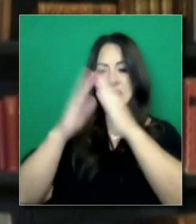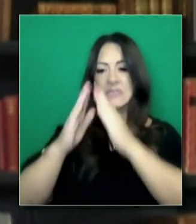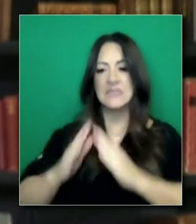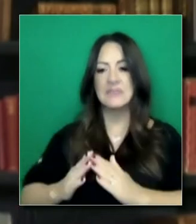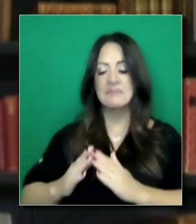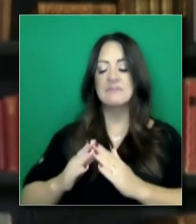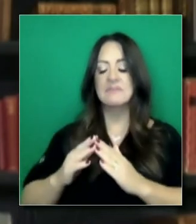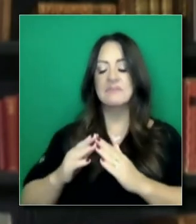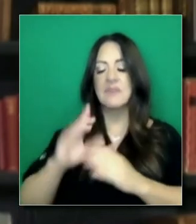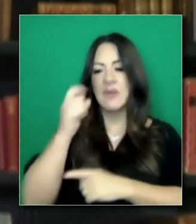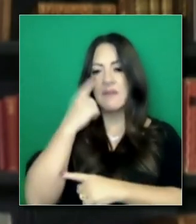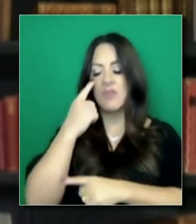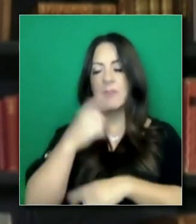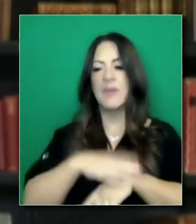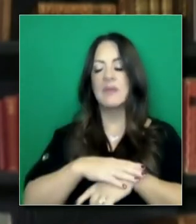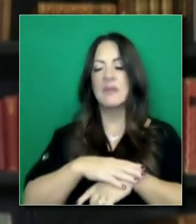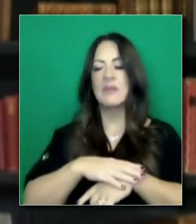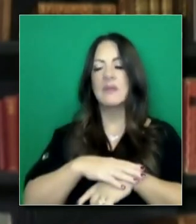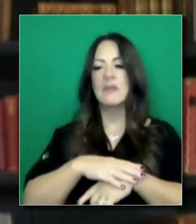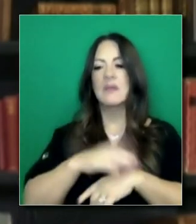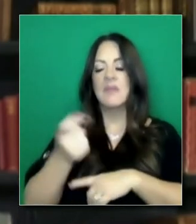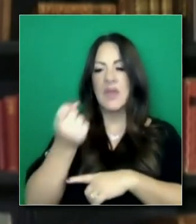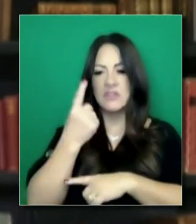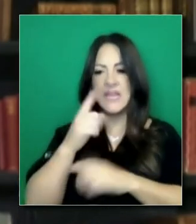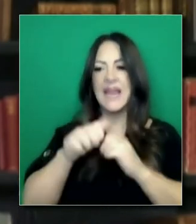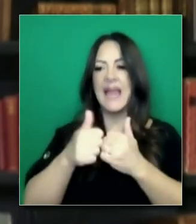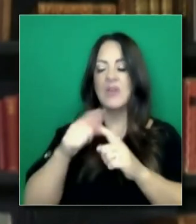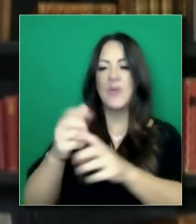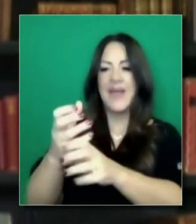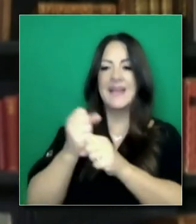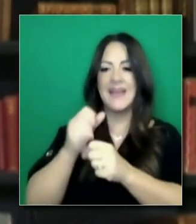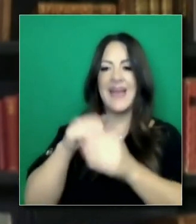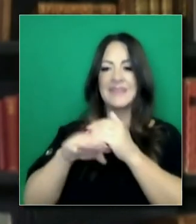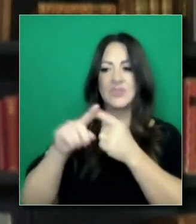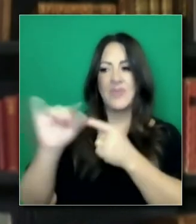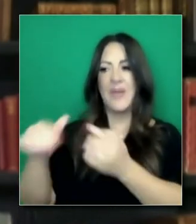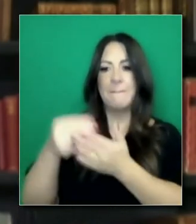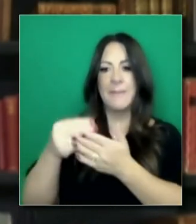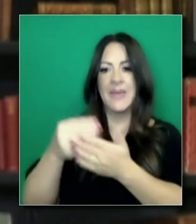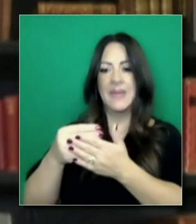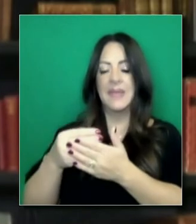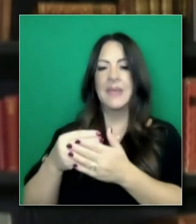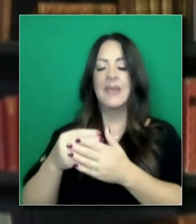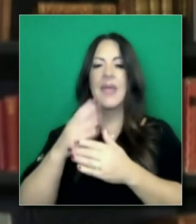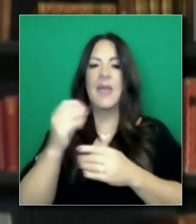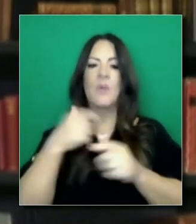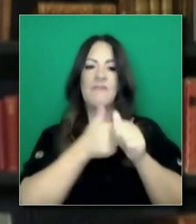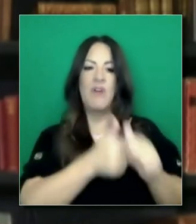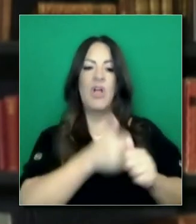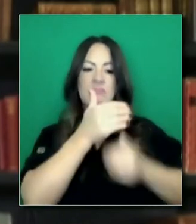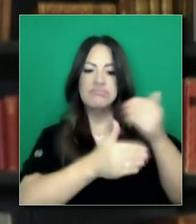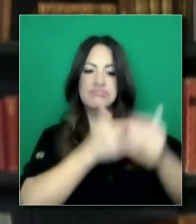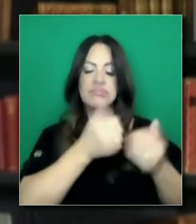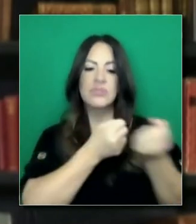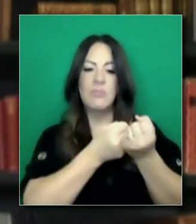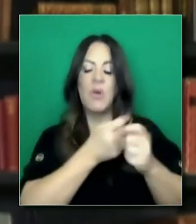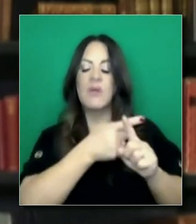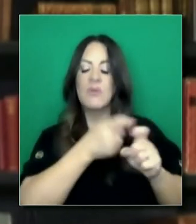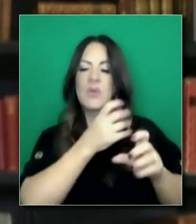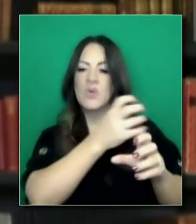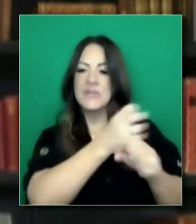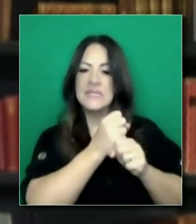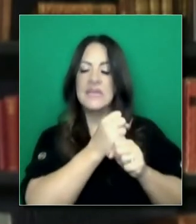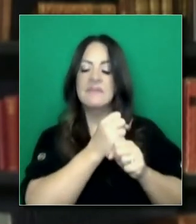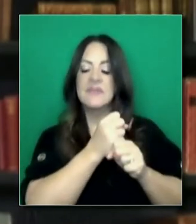en cuanto a retos operacionales, administración, dosis de vacunas y también con otros protocolos de pruebas.